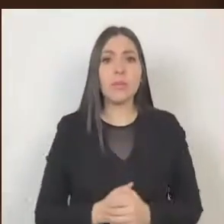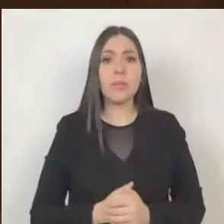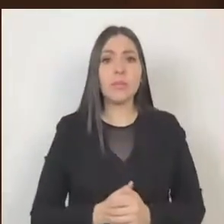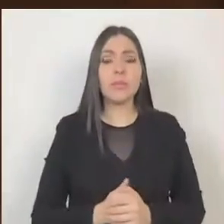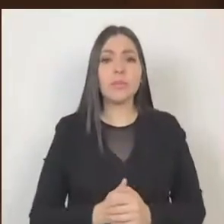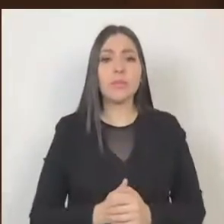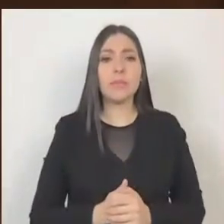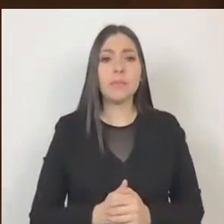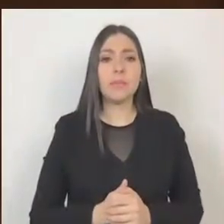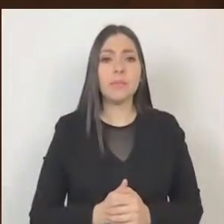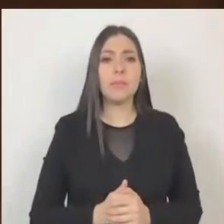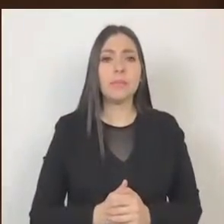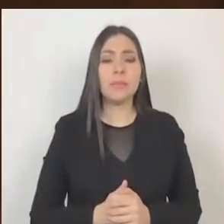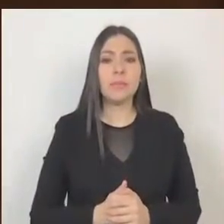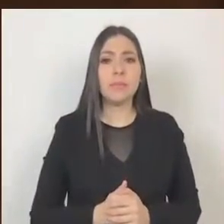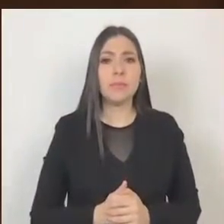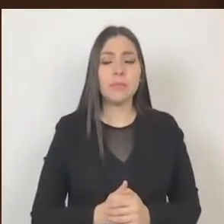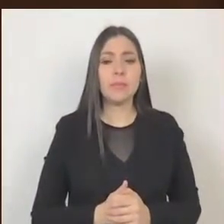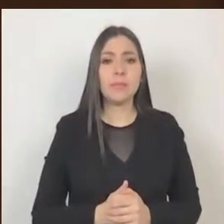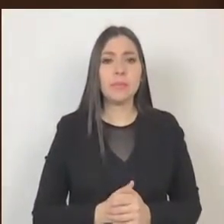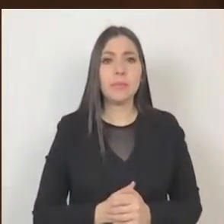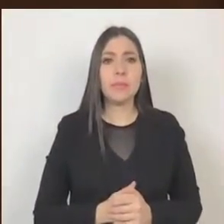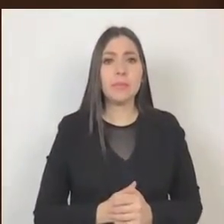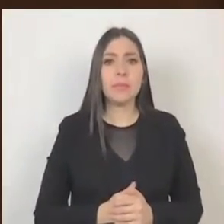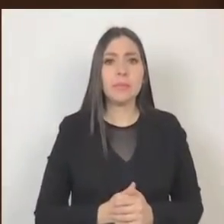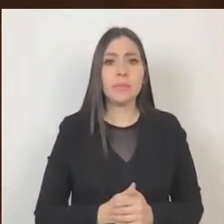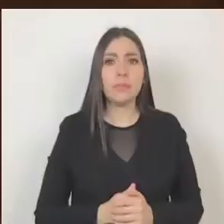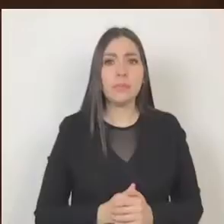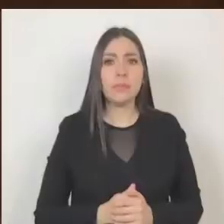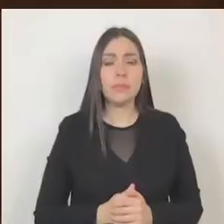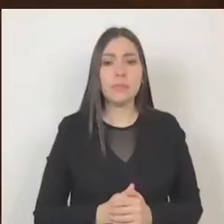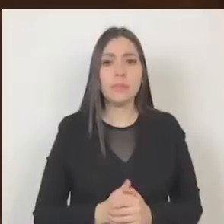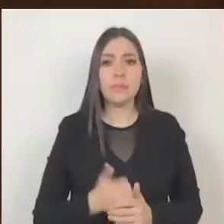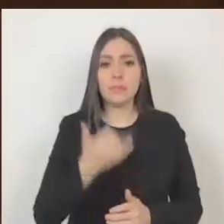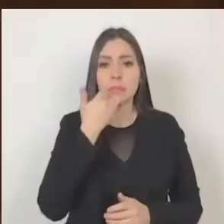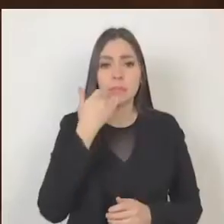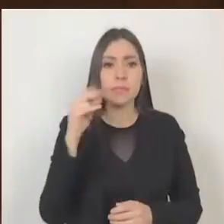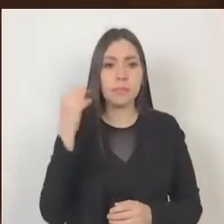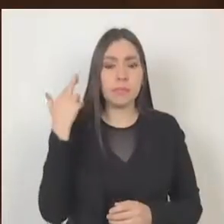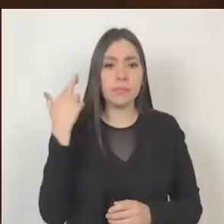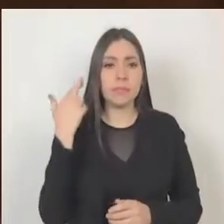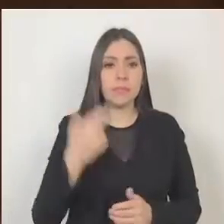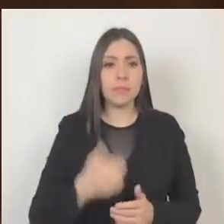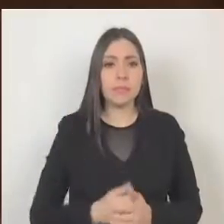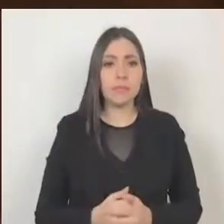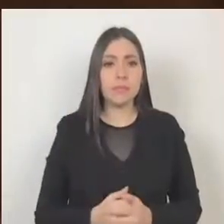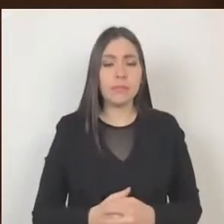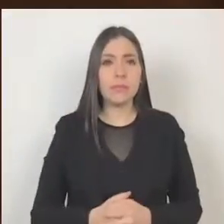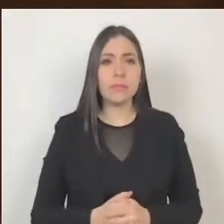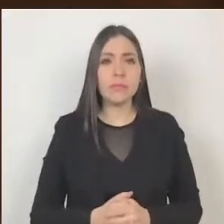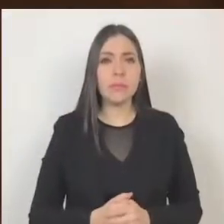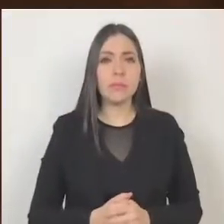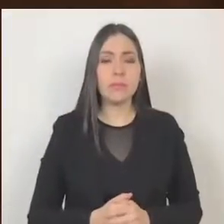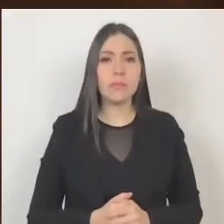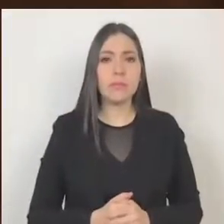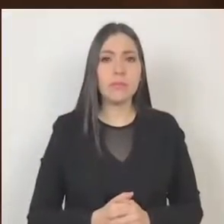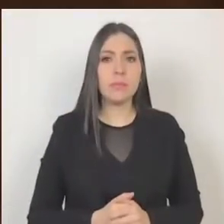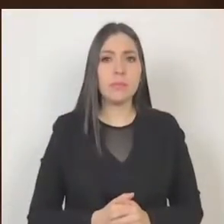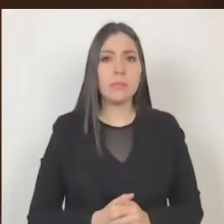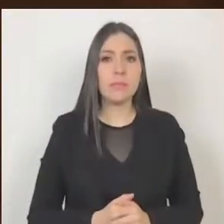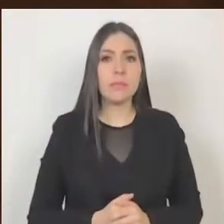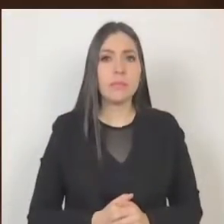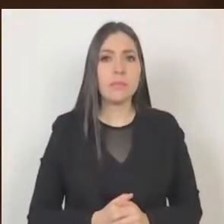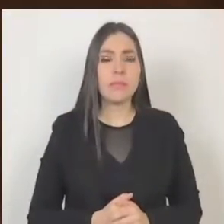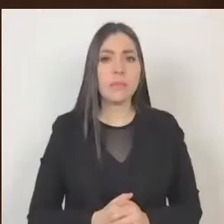un trabajo remunerado, sino porque sus ingresos son menores. Esta conducta afecta a todo el grupo